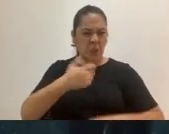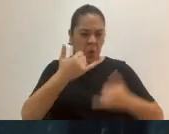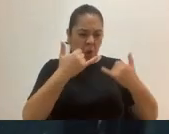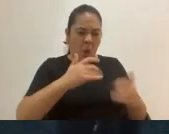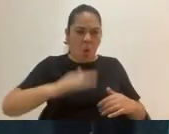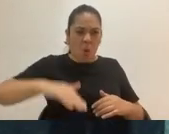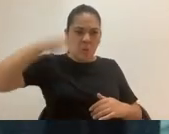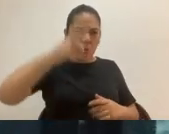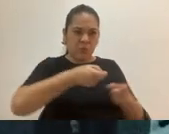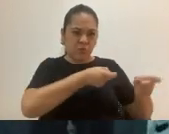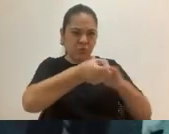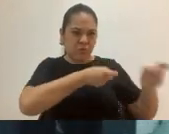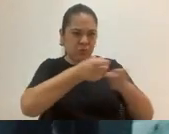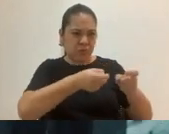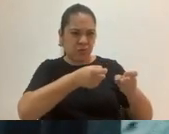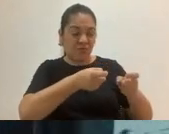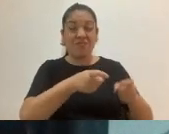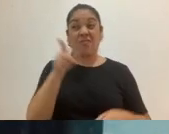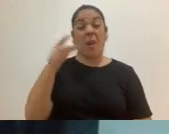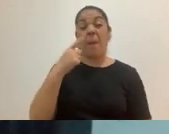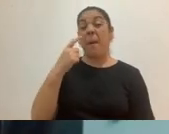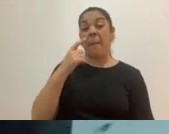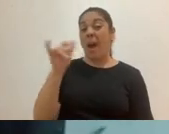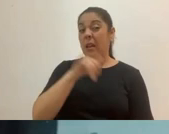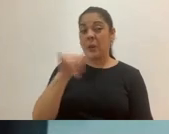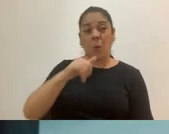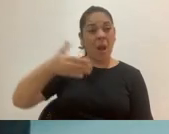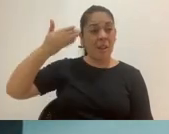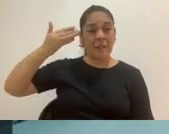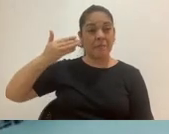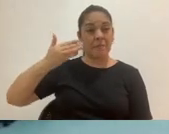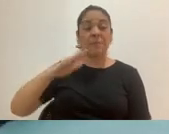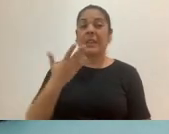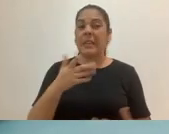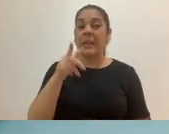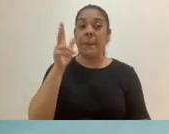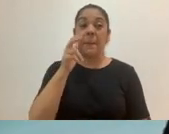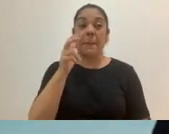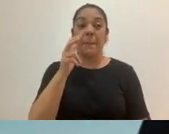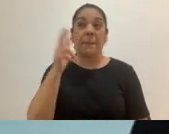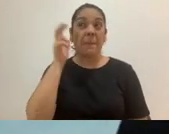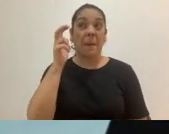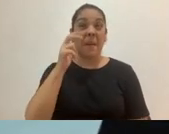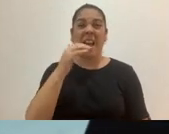Mi padre lo era y yo lo detecto en mí. En mi casa el que más alto gritaba era el que llevaba la razón.